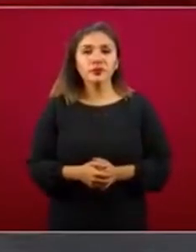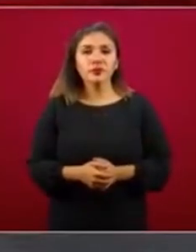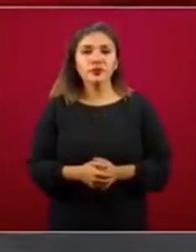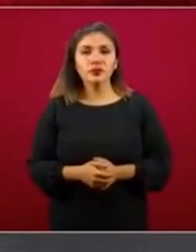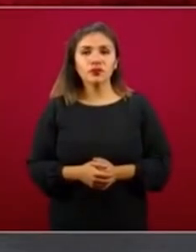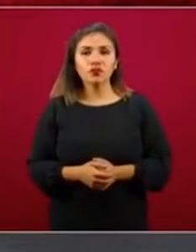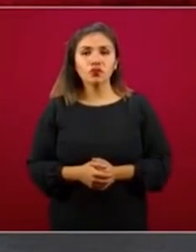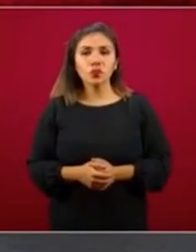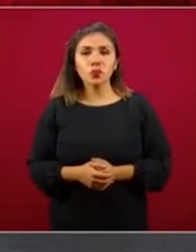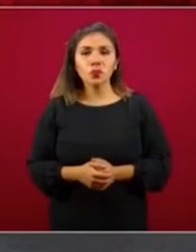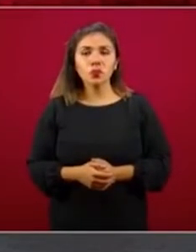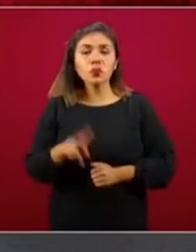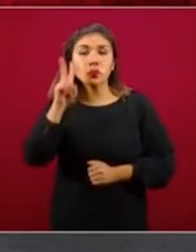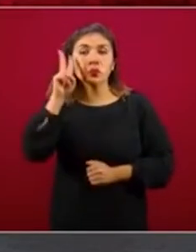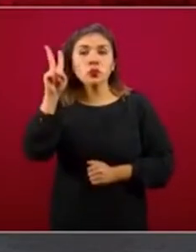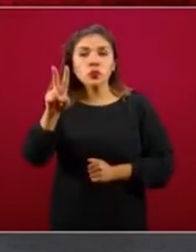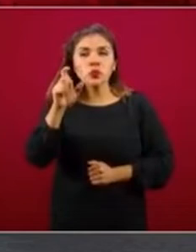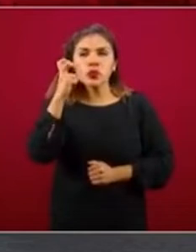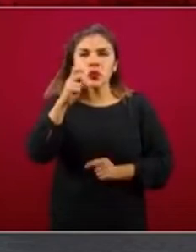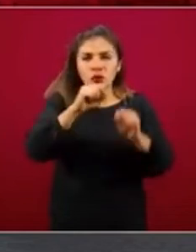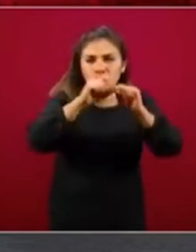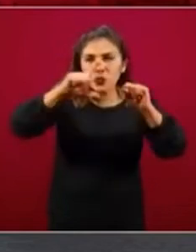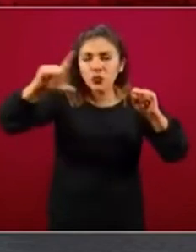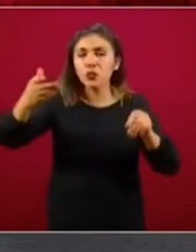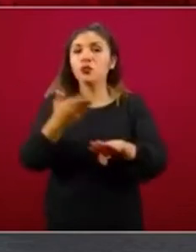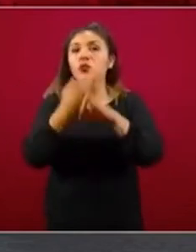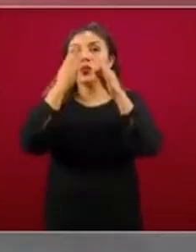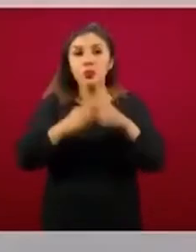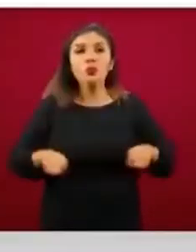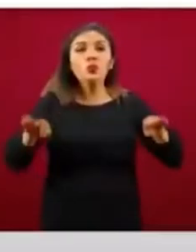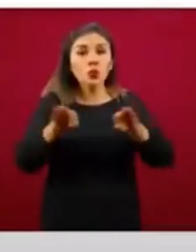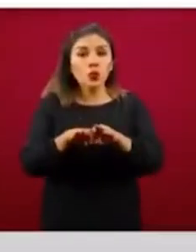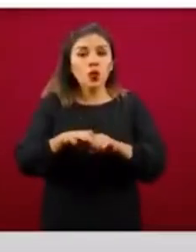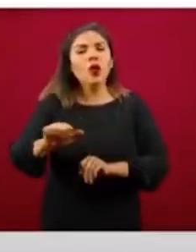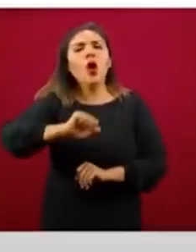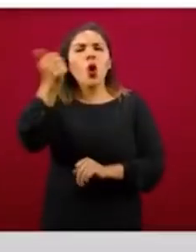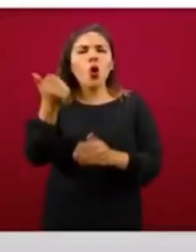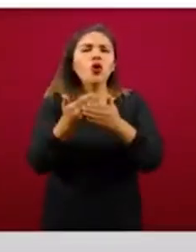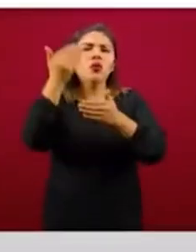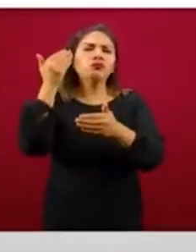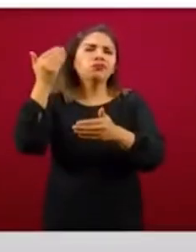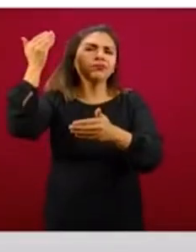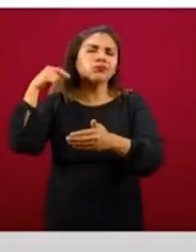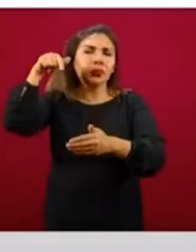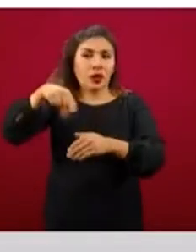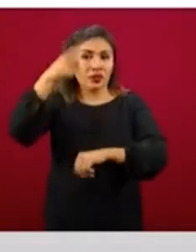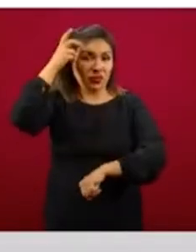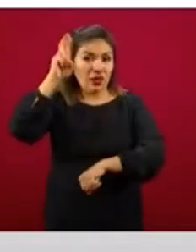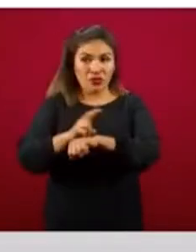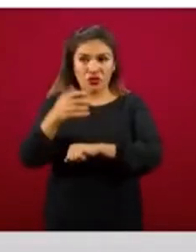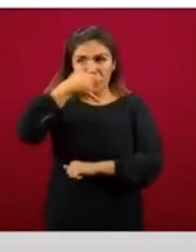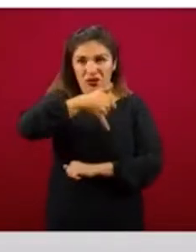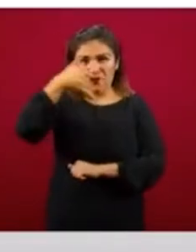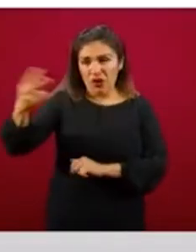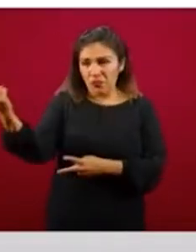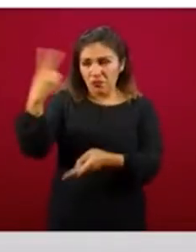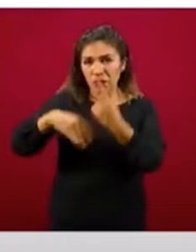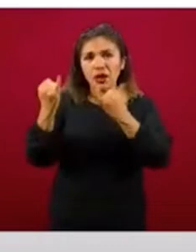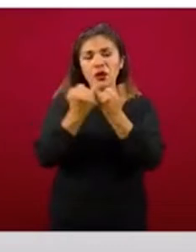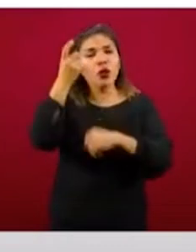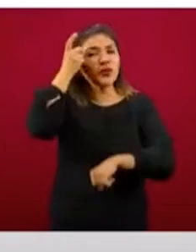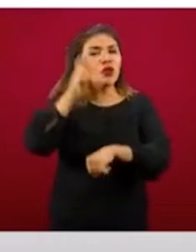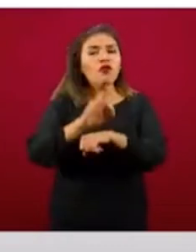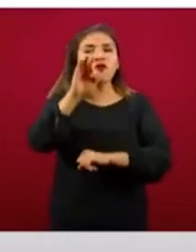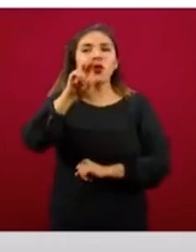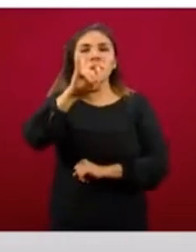Esta gráfica es muy importante. Si bien en otros momentos ha venido aquí el director del Infonavir como el director de Foviste